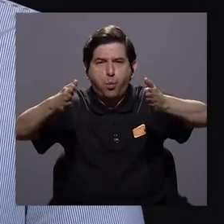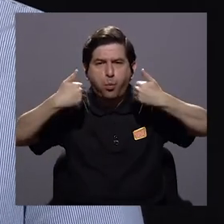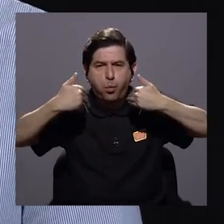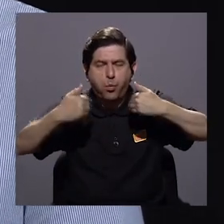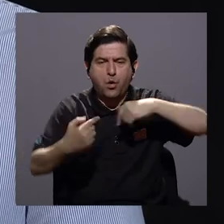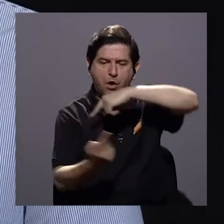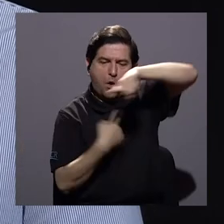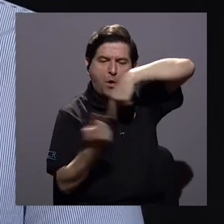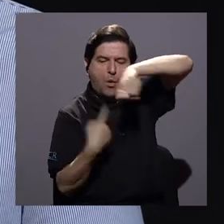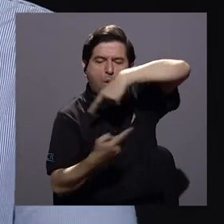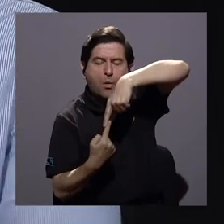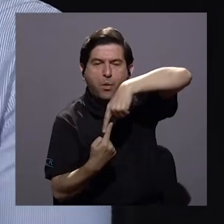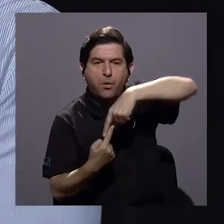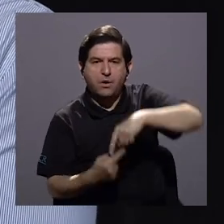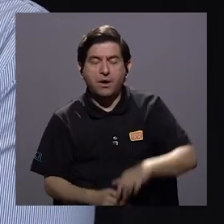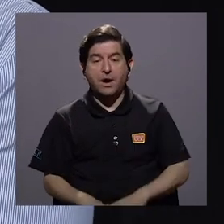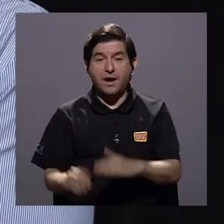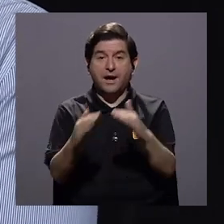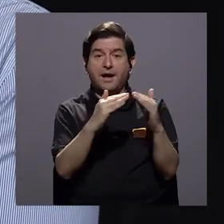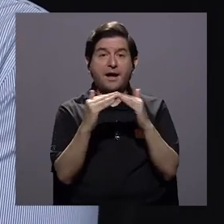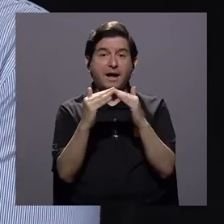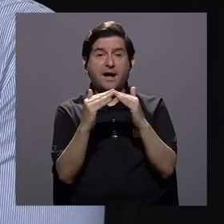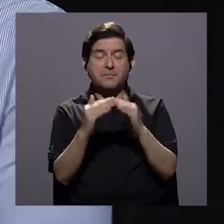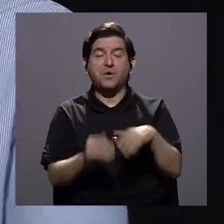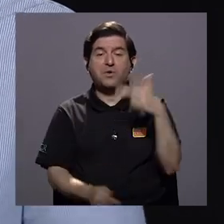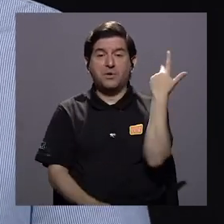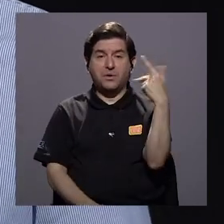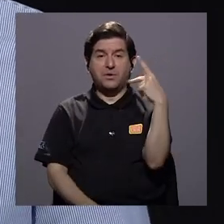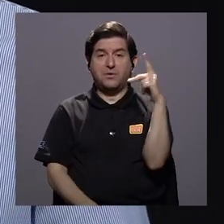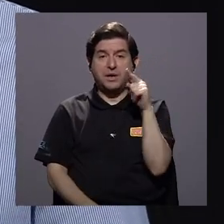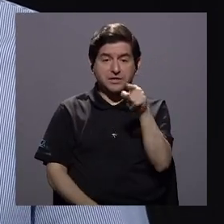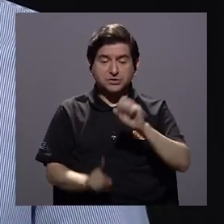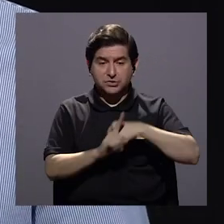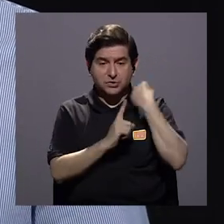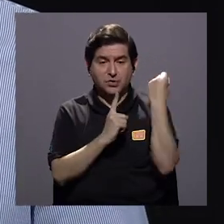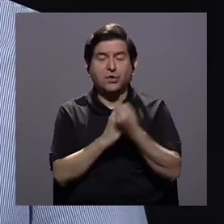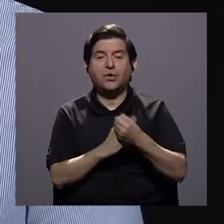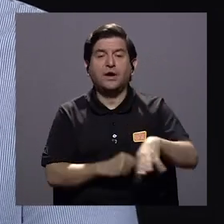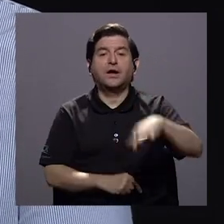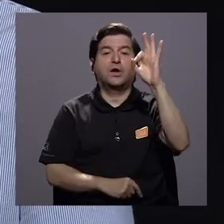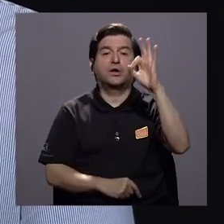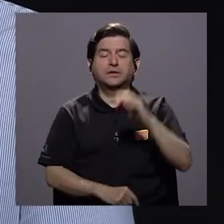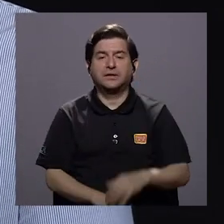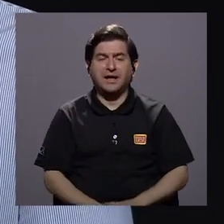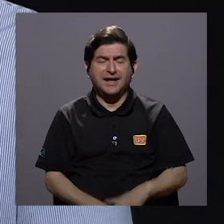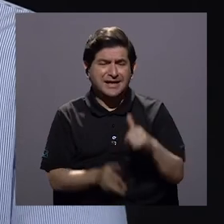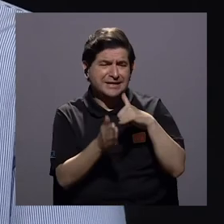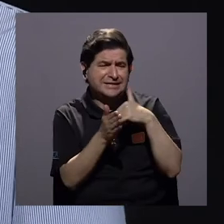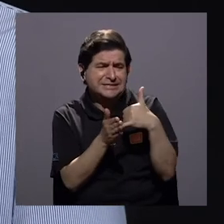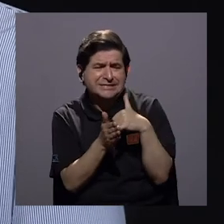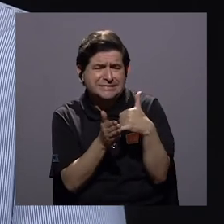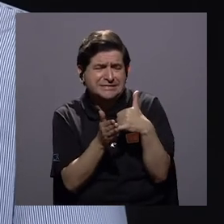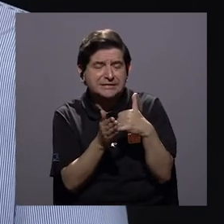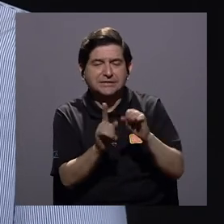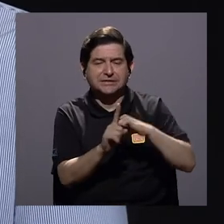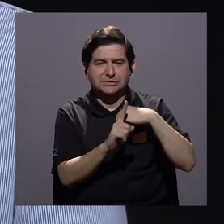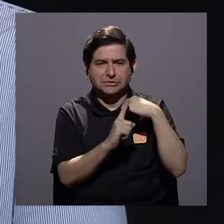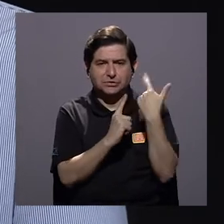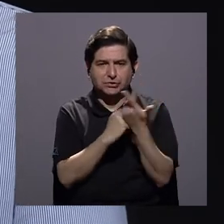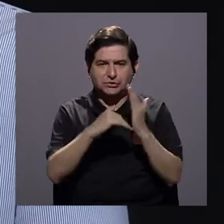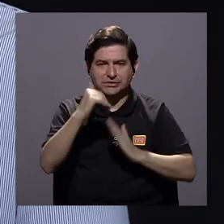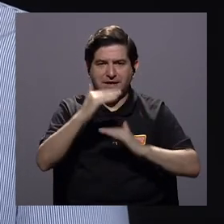huracán es que encuentra población expuesta a ese desastre que encuentra una vulnerabilidad que es